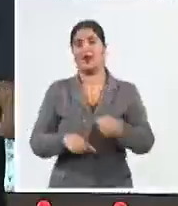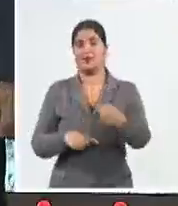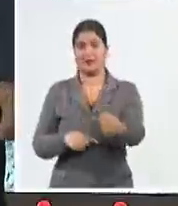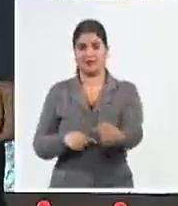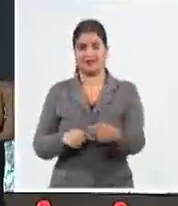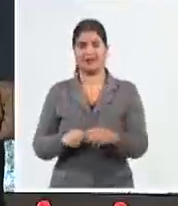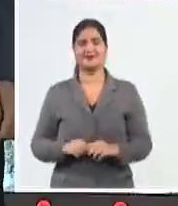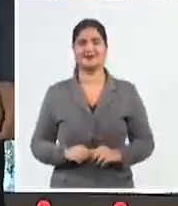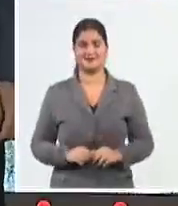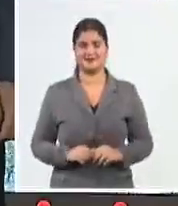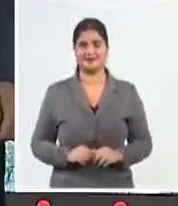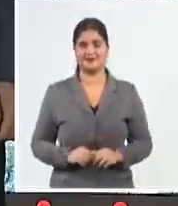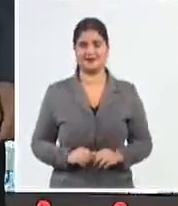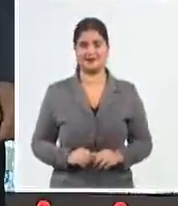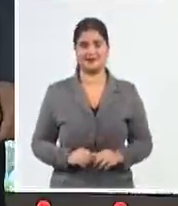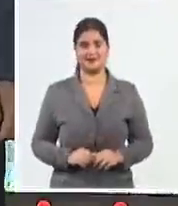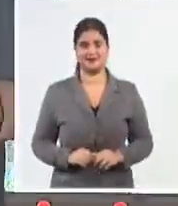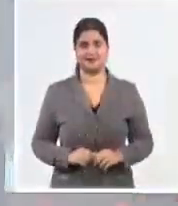se cuiden y hasta mañana.